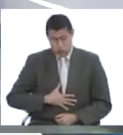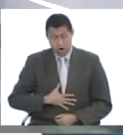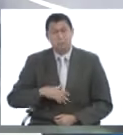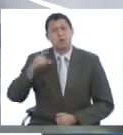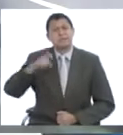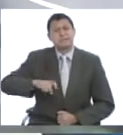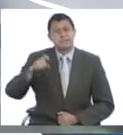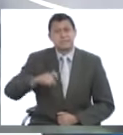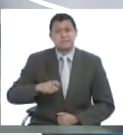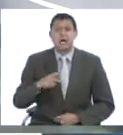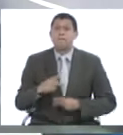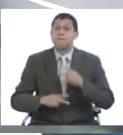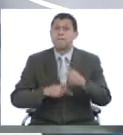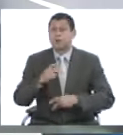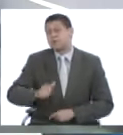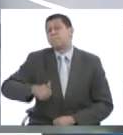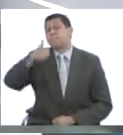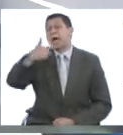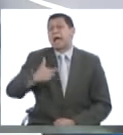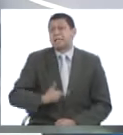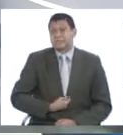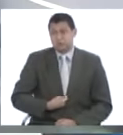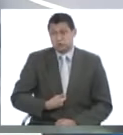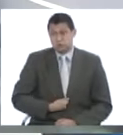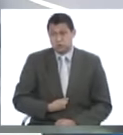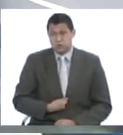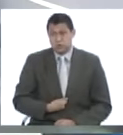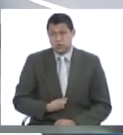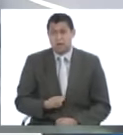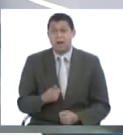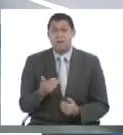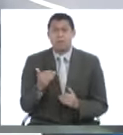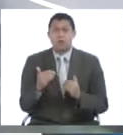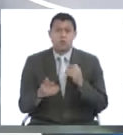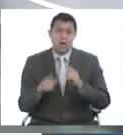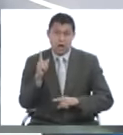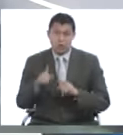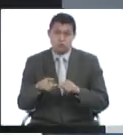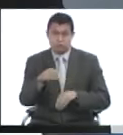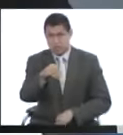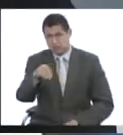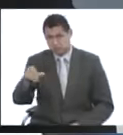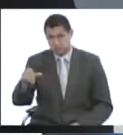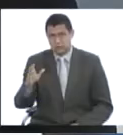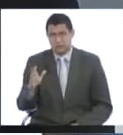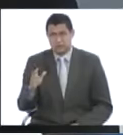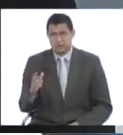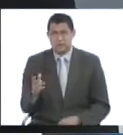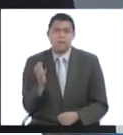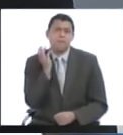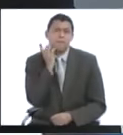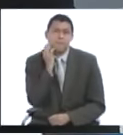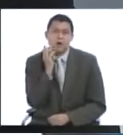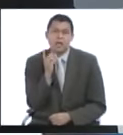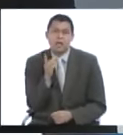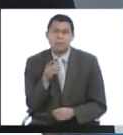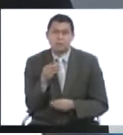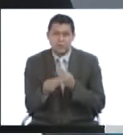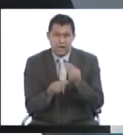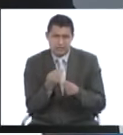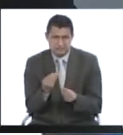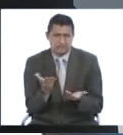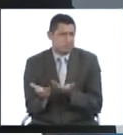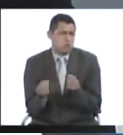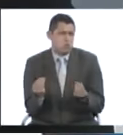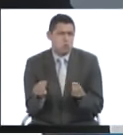páncreas necesita producir más insulina para que pueda metabolizar una cantidad X de glucosa. Entonces, habitualmente ese metabolismo se lleva a cabo